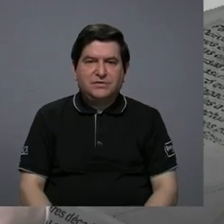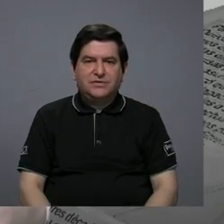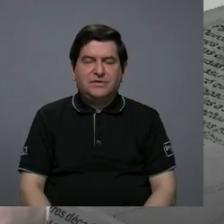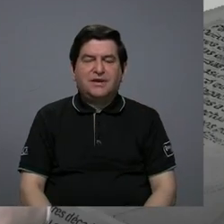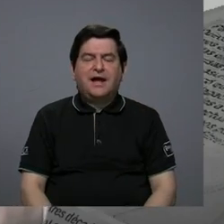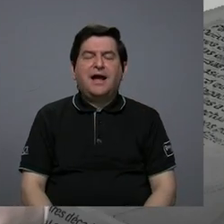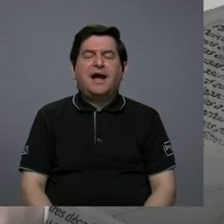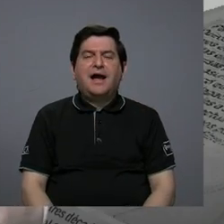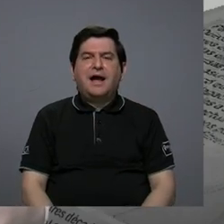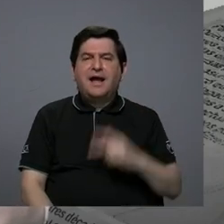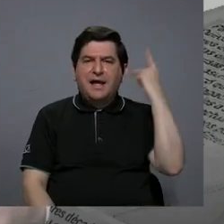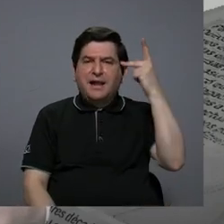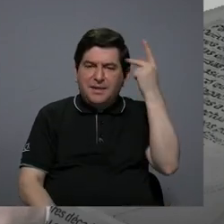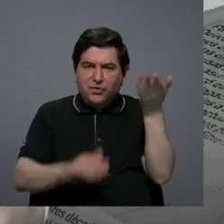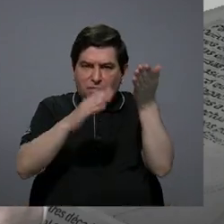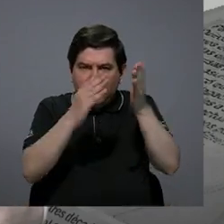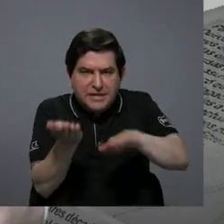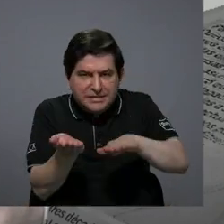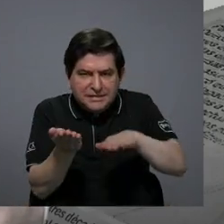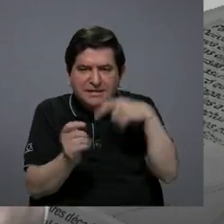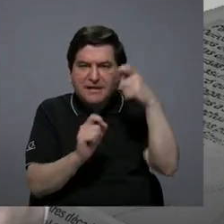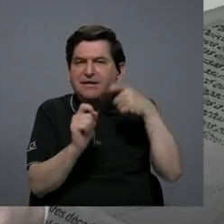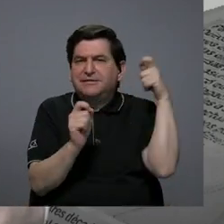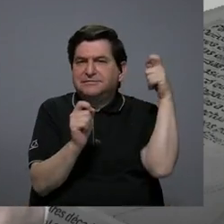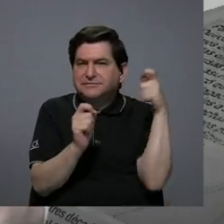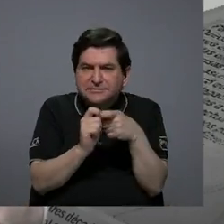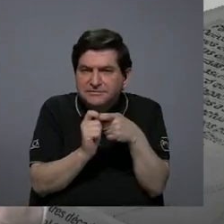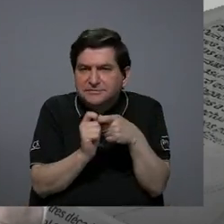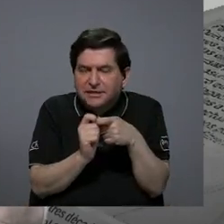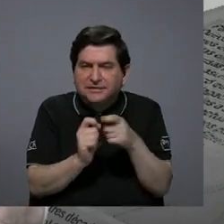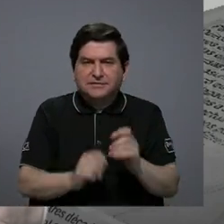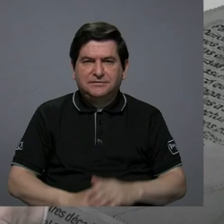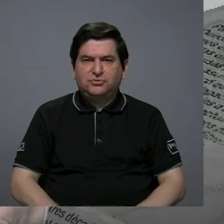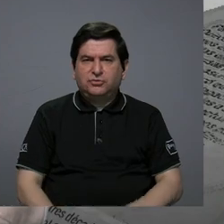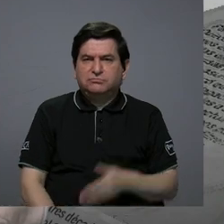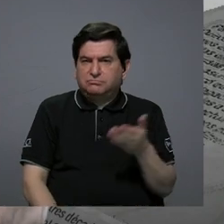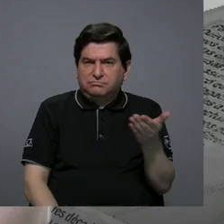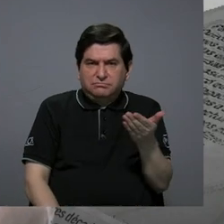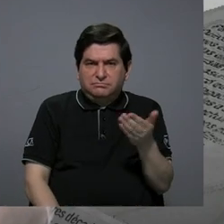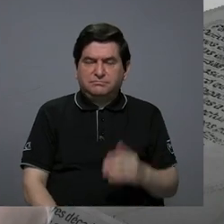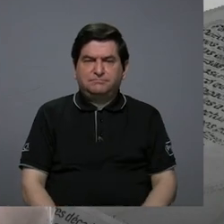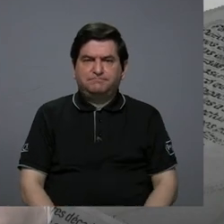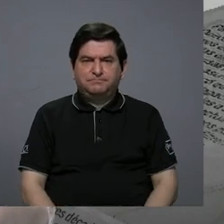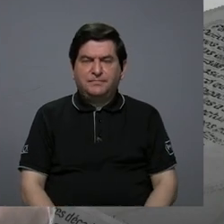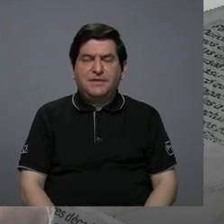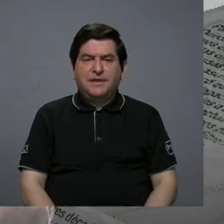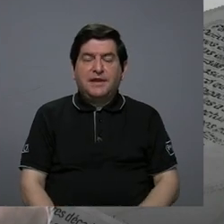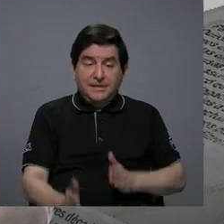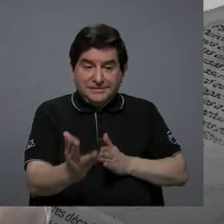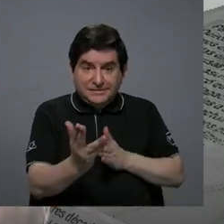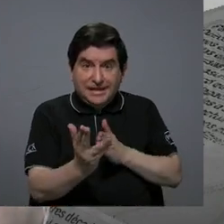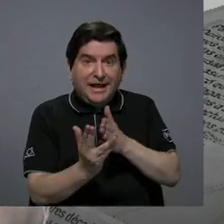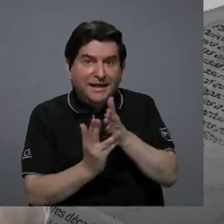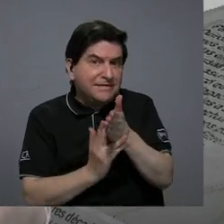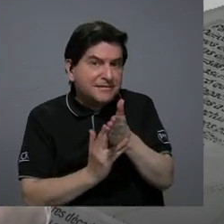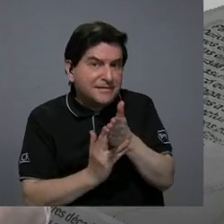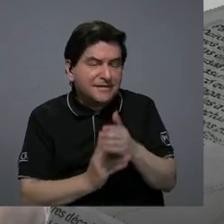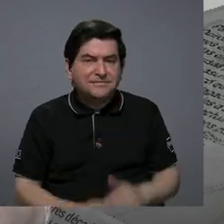necropolítica justamente se toca, atraviesa